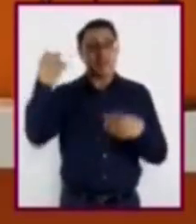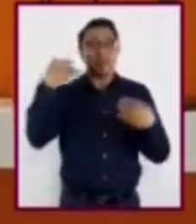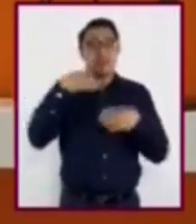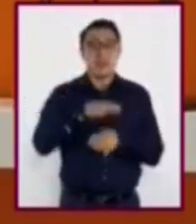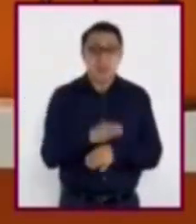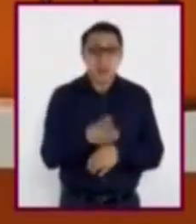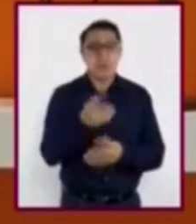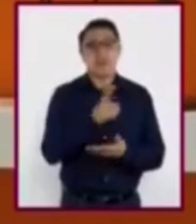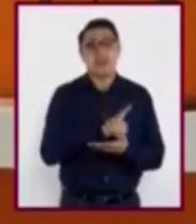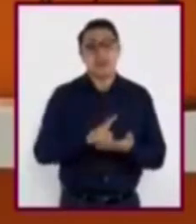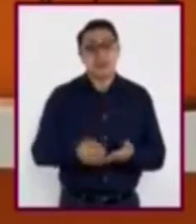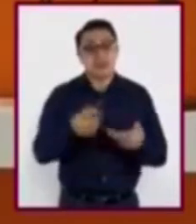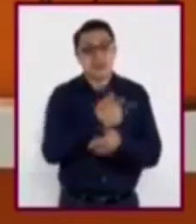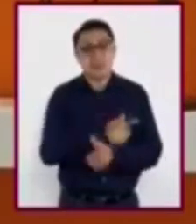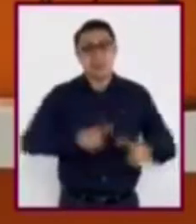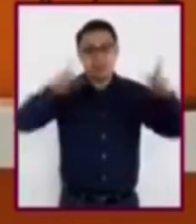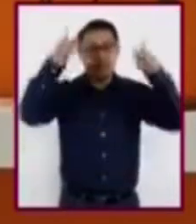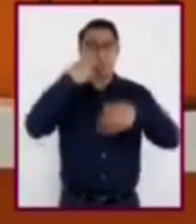libertad.